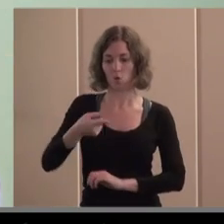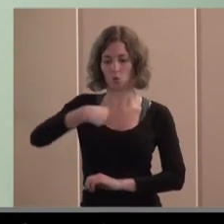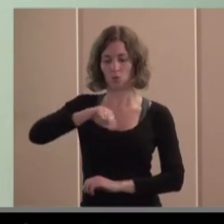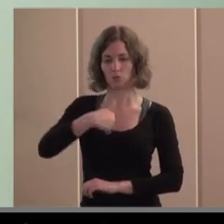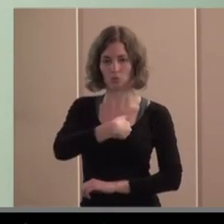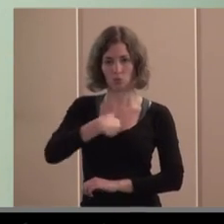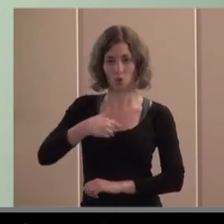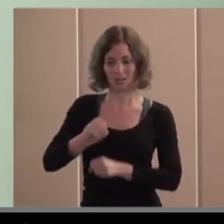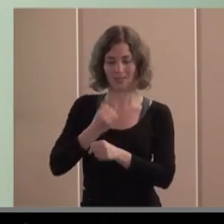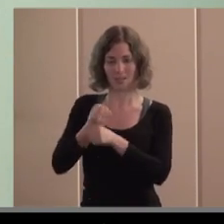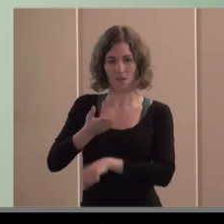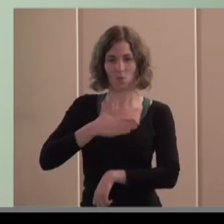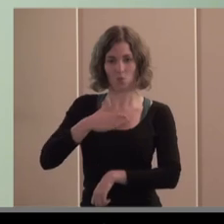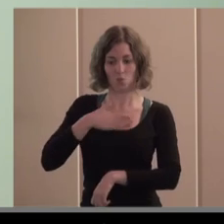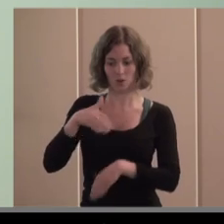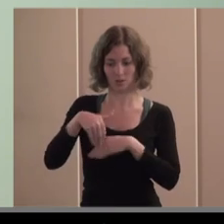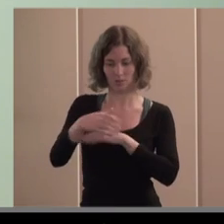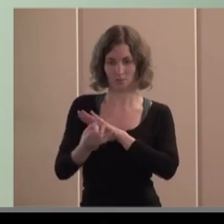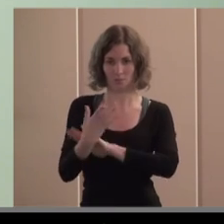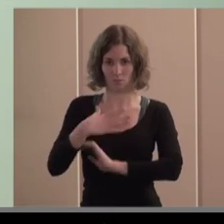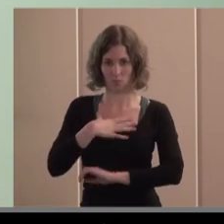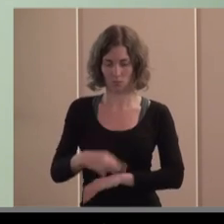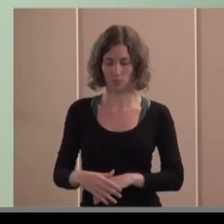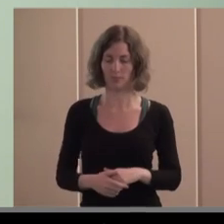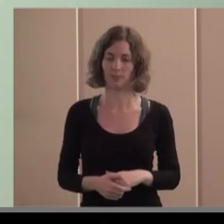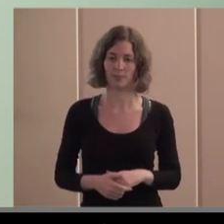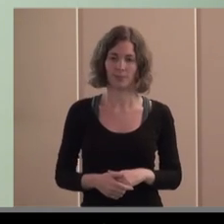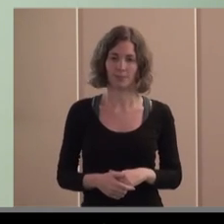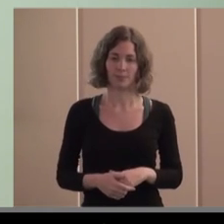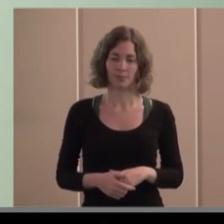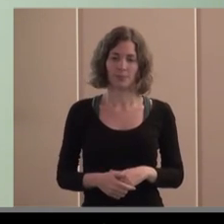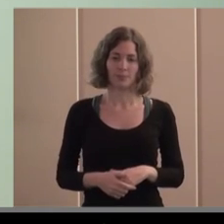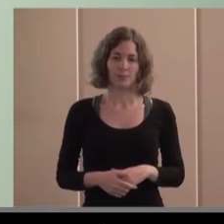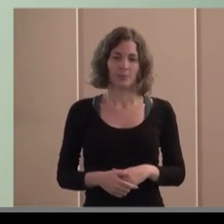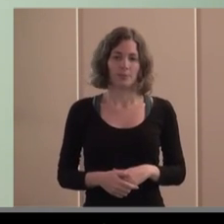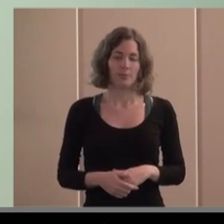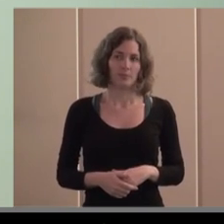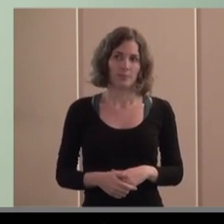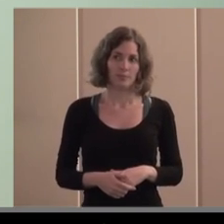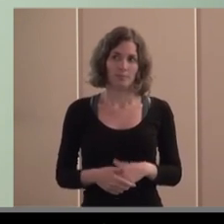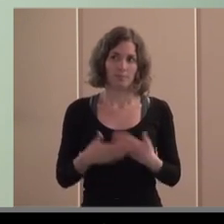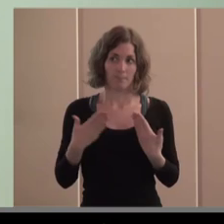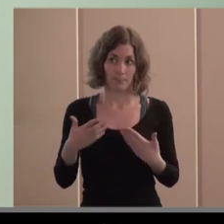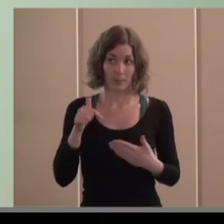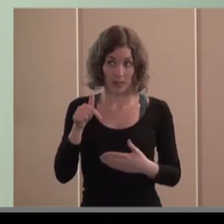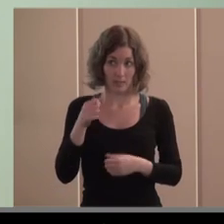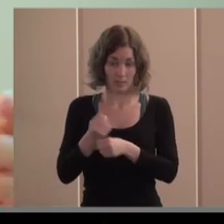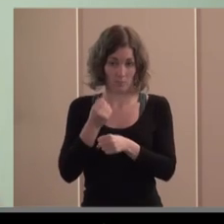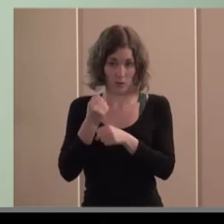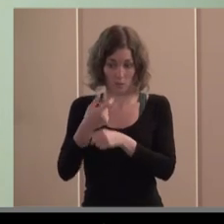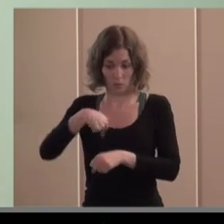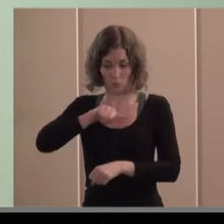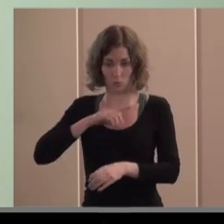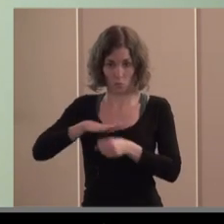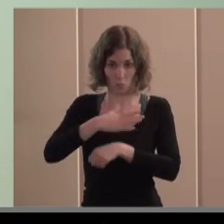trabajo o uno de los nichos de trabajo de nuestra de lo que es la economía social en Europa y también